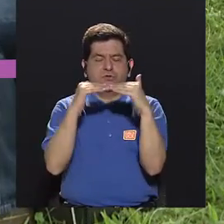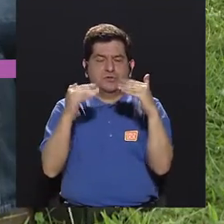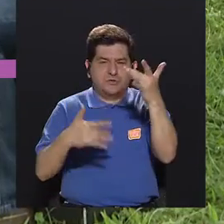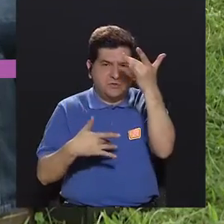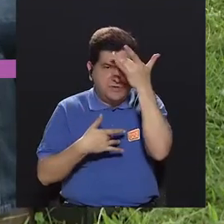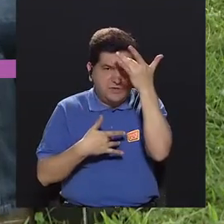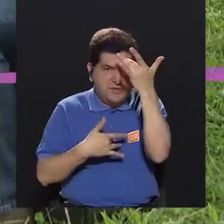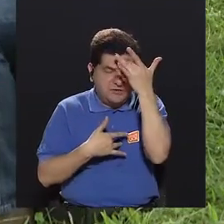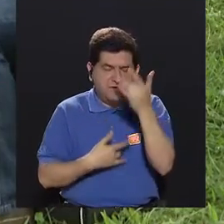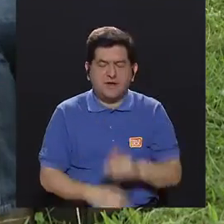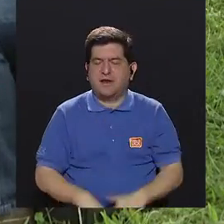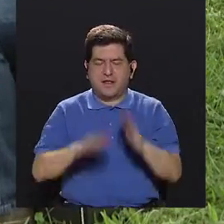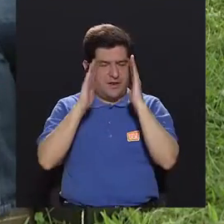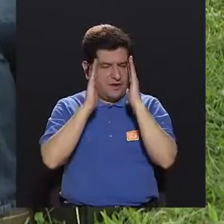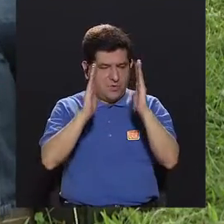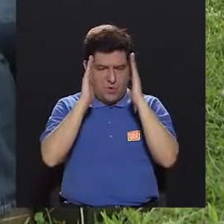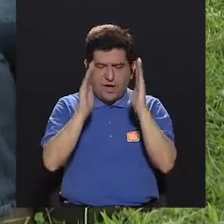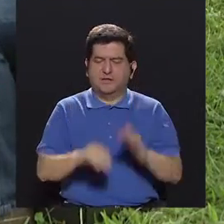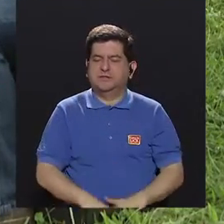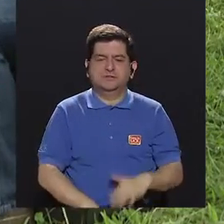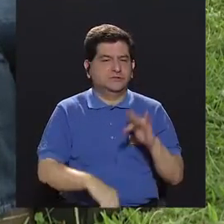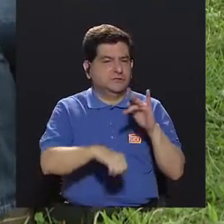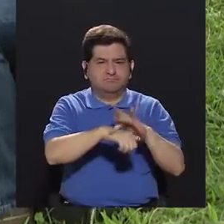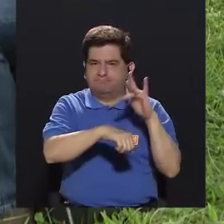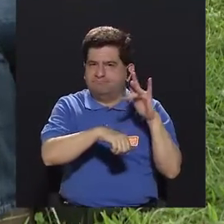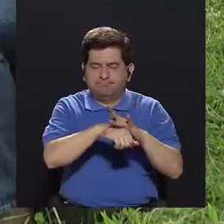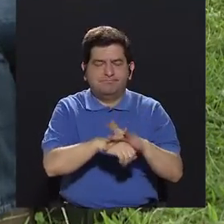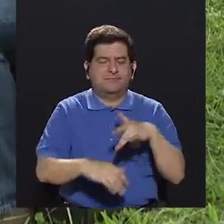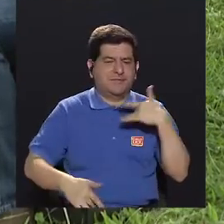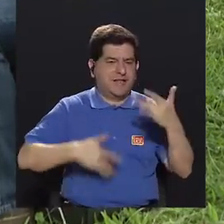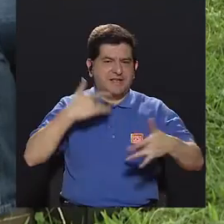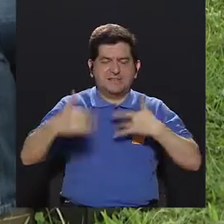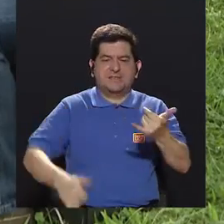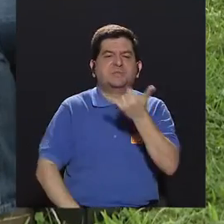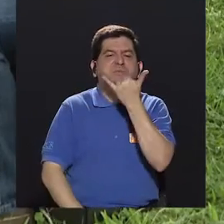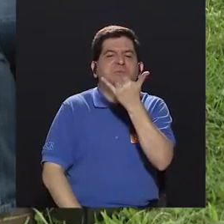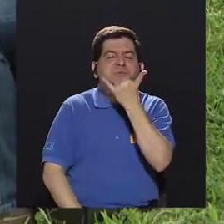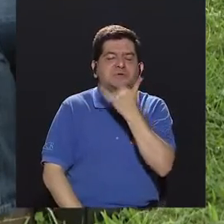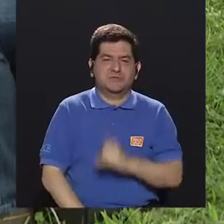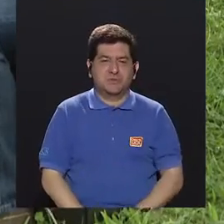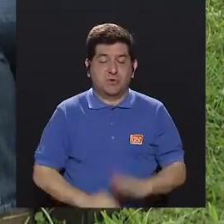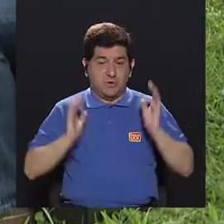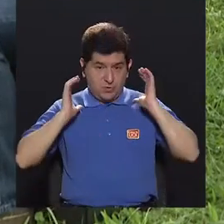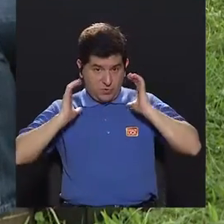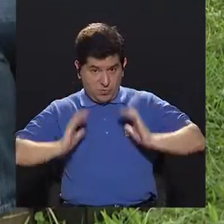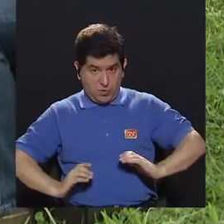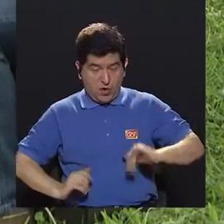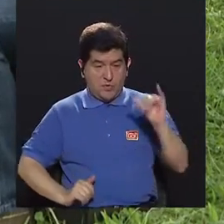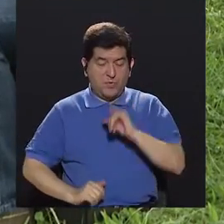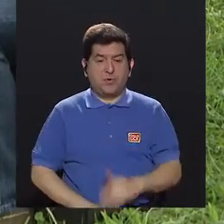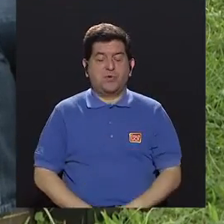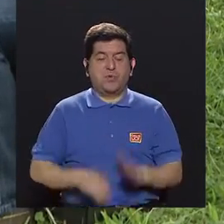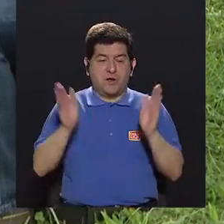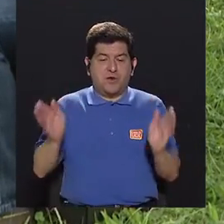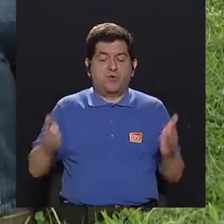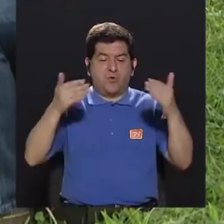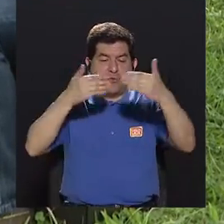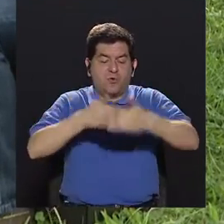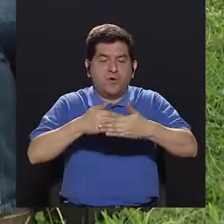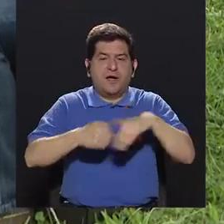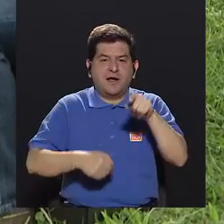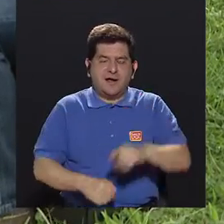enfermedad, porque no atendimos desde un principio cuál fue el síntoma, qué pasó. Mi cuerpo es como una cajita de resonancias,